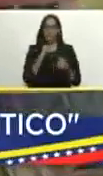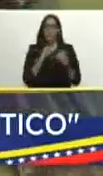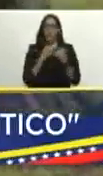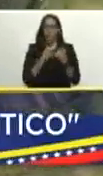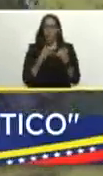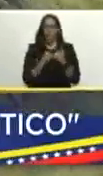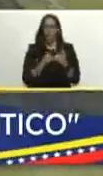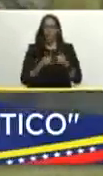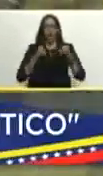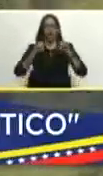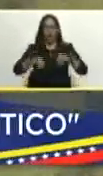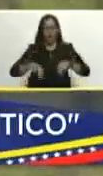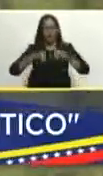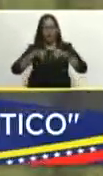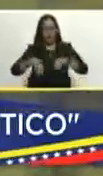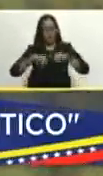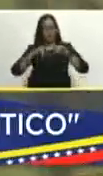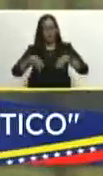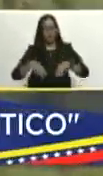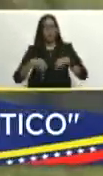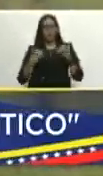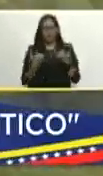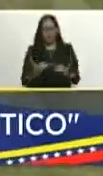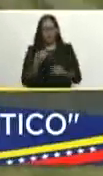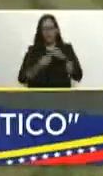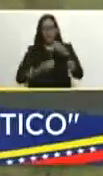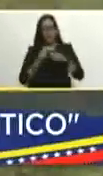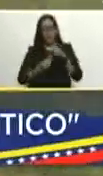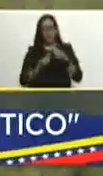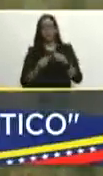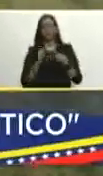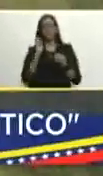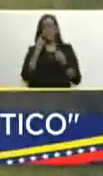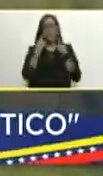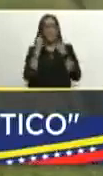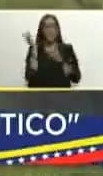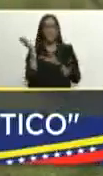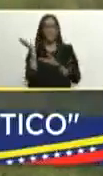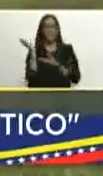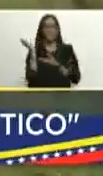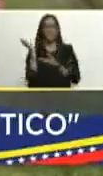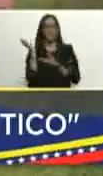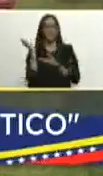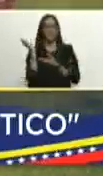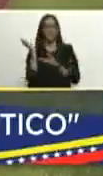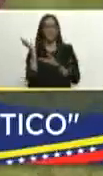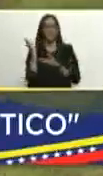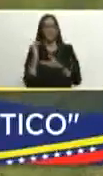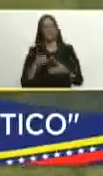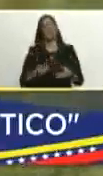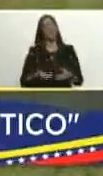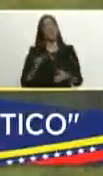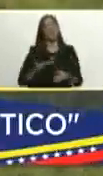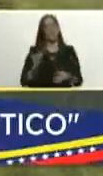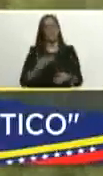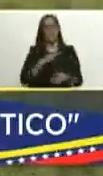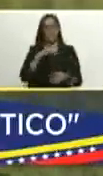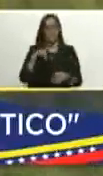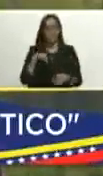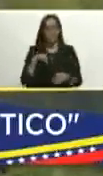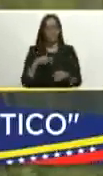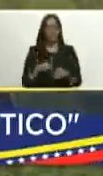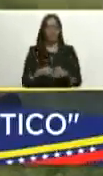fertilizaciones nitrogenadas ya fueron realizadas y eso es lo que usted está viendo hoy en estas imágenes lo importante para nosotros productor